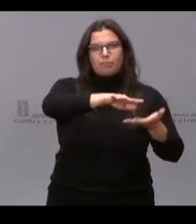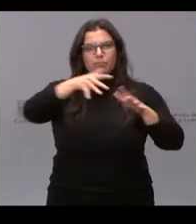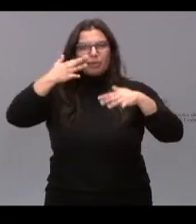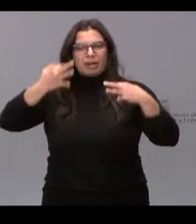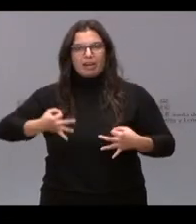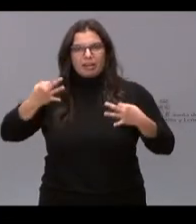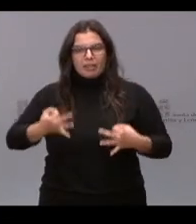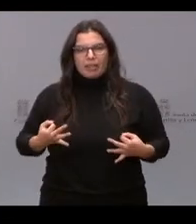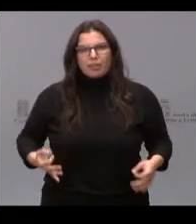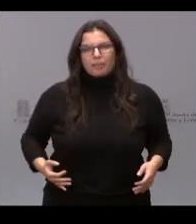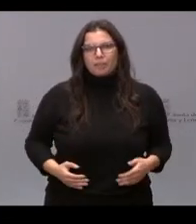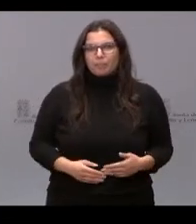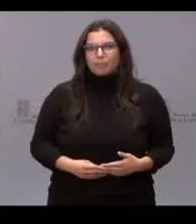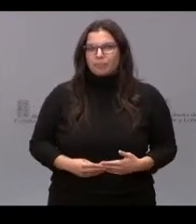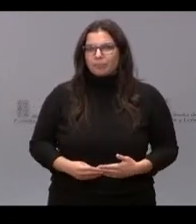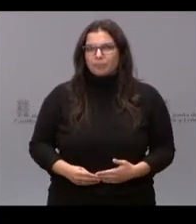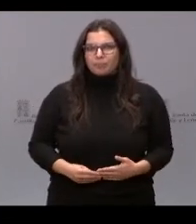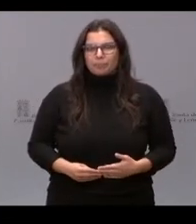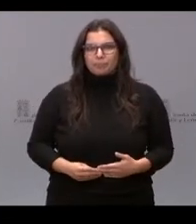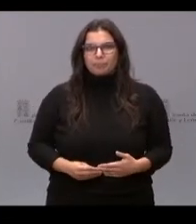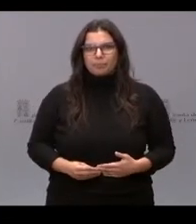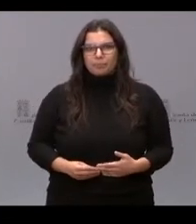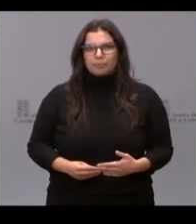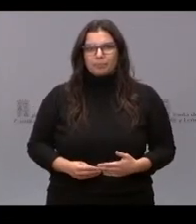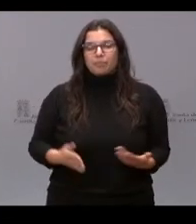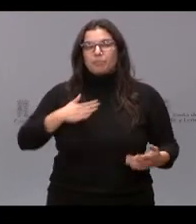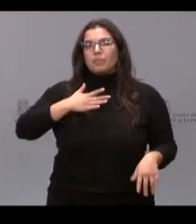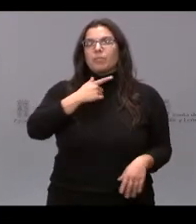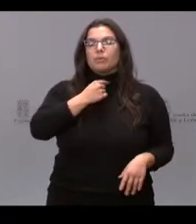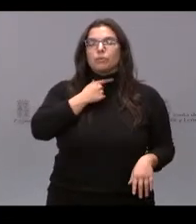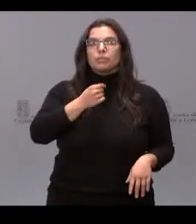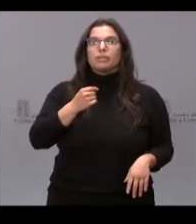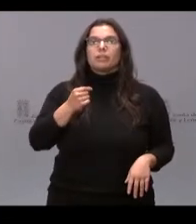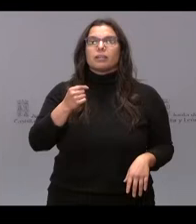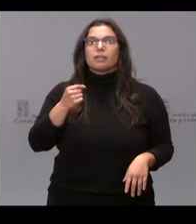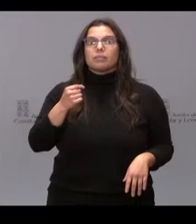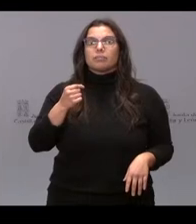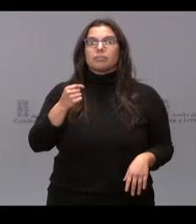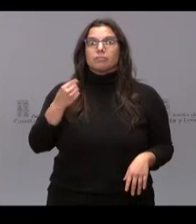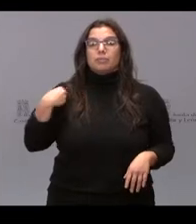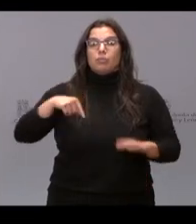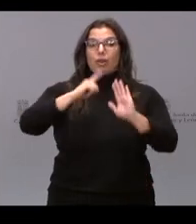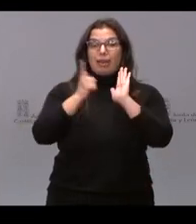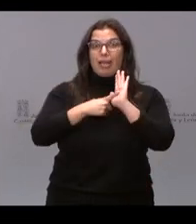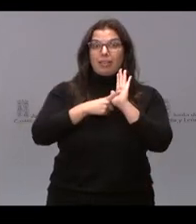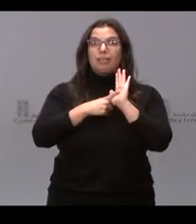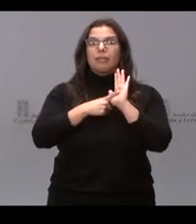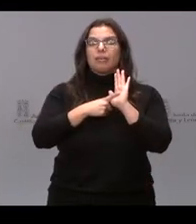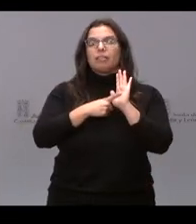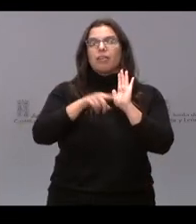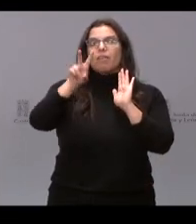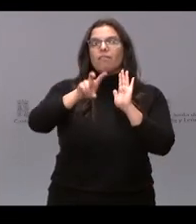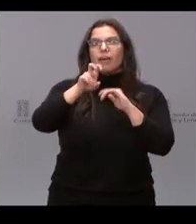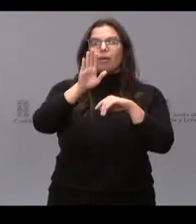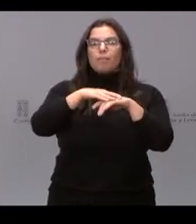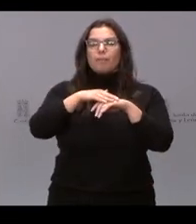debería tener una ley autonómica de la infancia? Me gustaría que esta ley se encargara de que se cumplan los